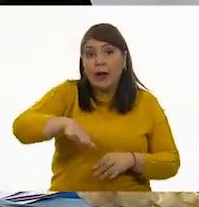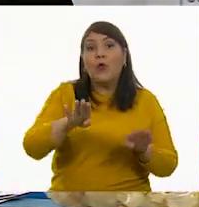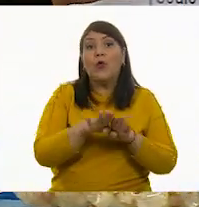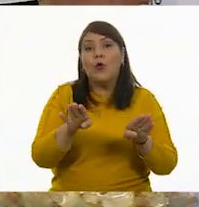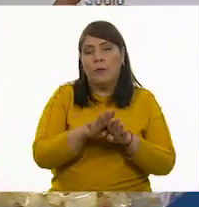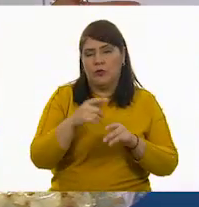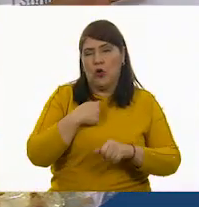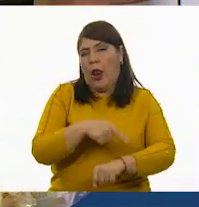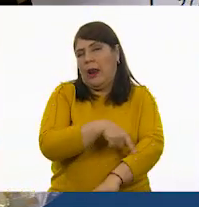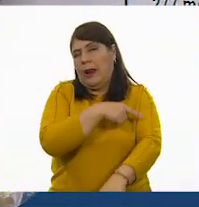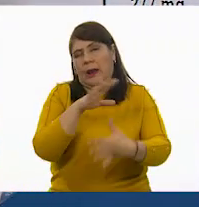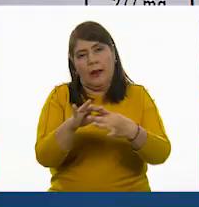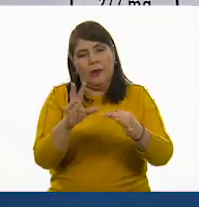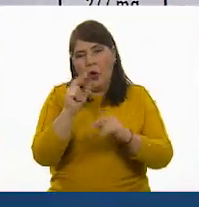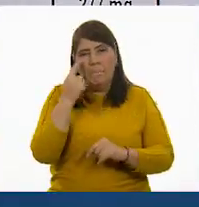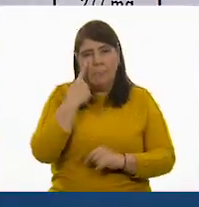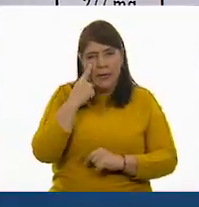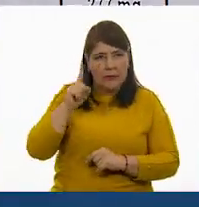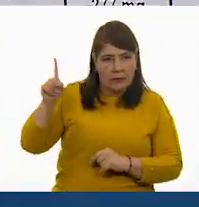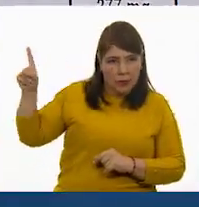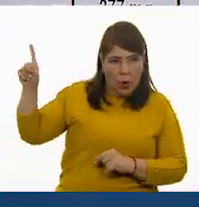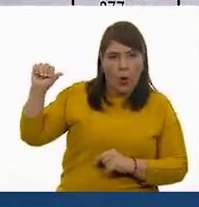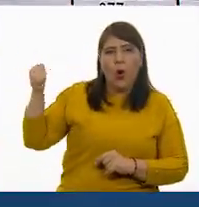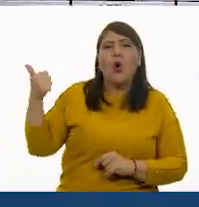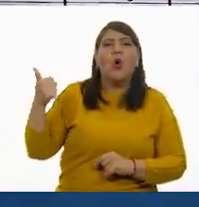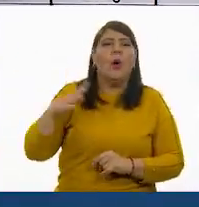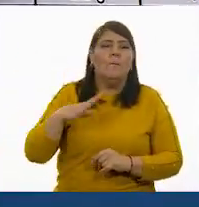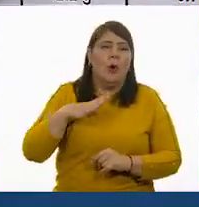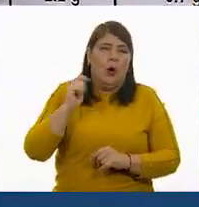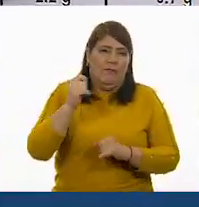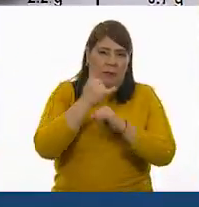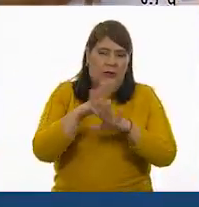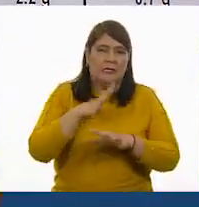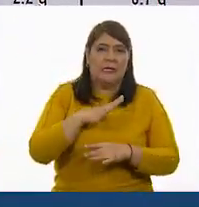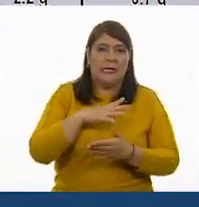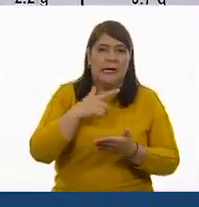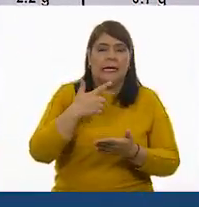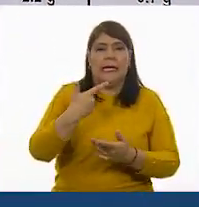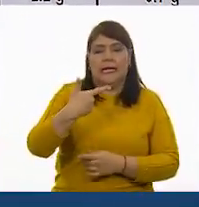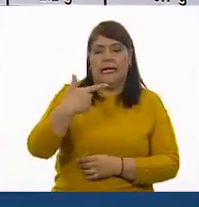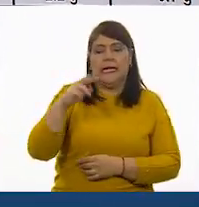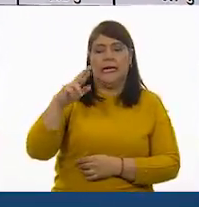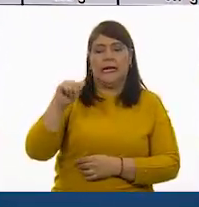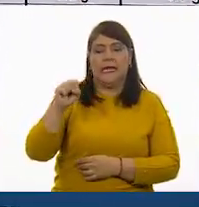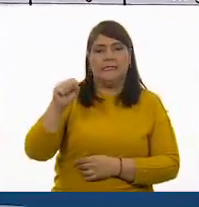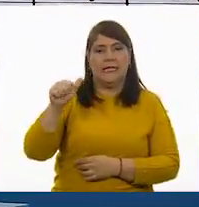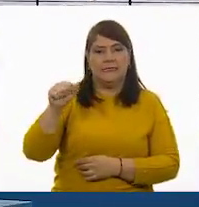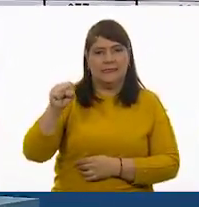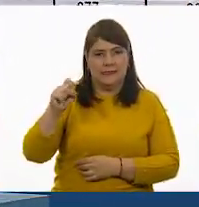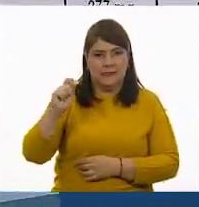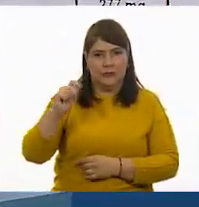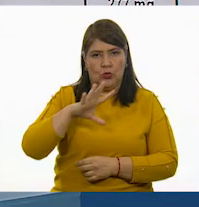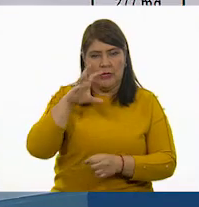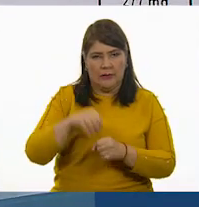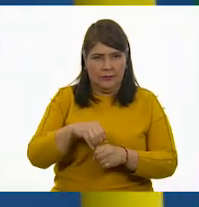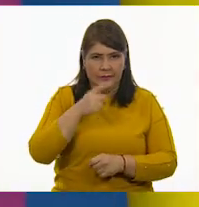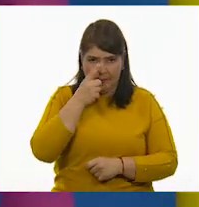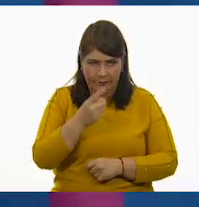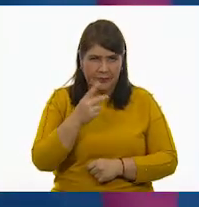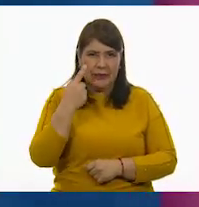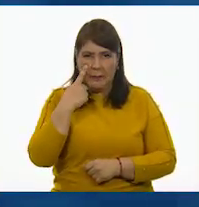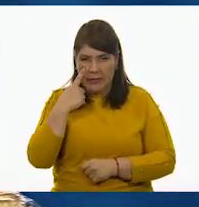mucho, porque aquí es mucha la información, vámonos al tema de las grasas totales. Justo era lo que le iba a decir, maestro, digo, no quiere decir que porque aquí sean